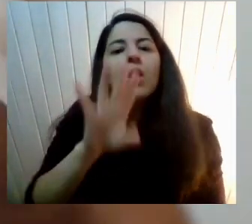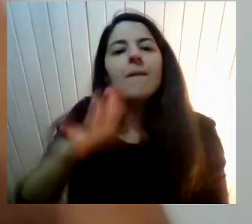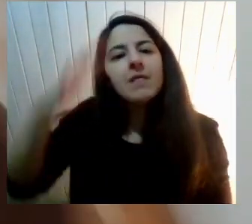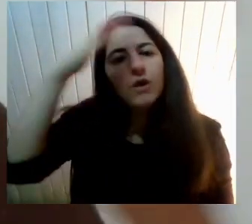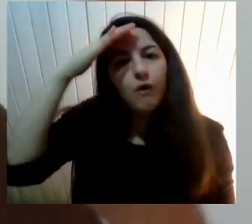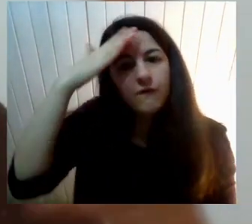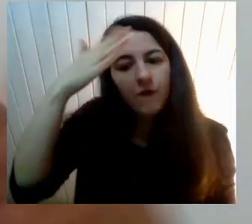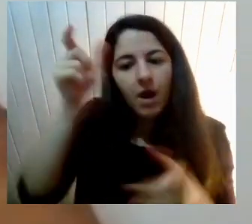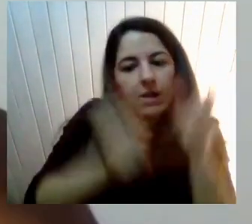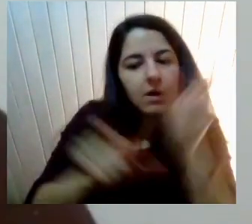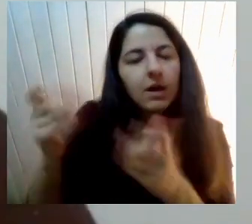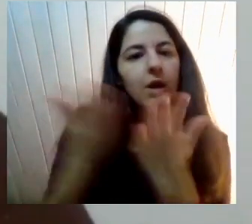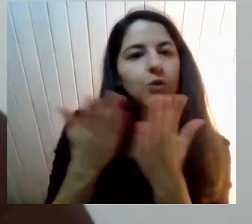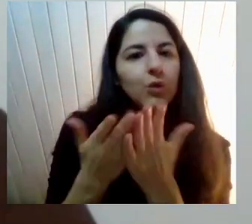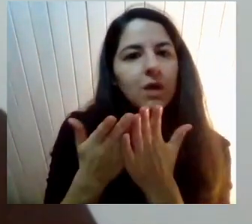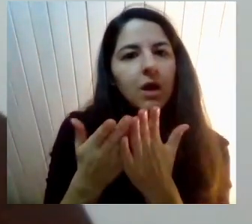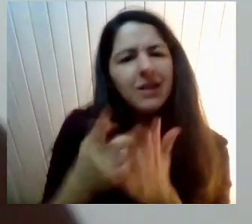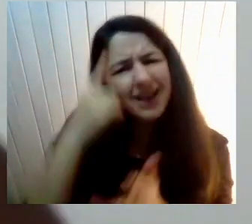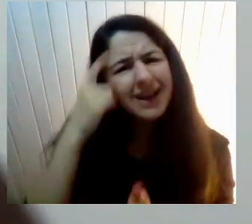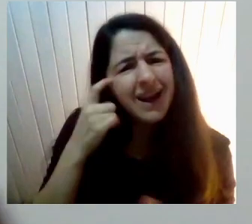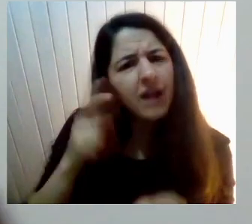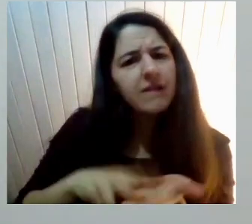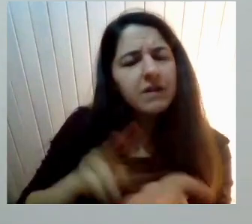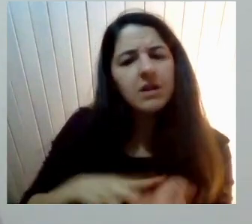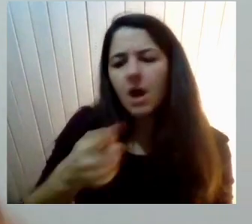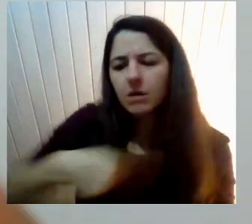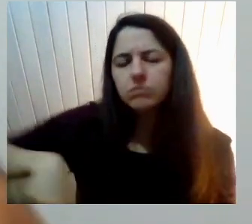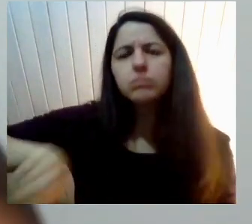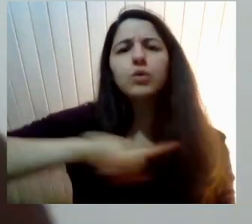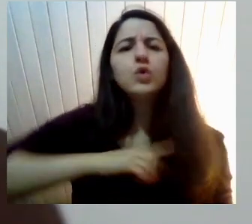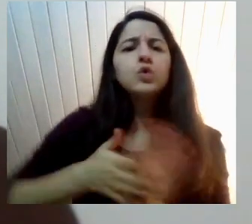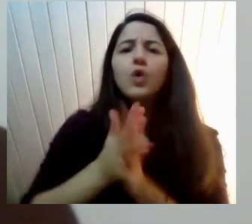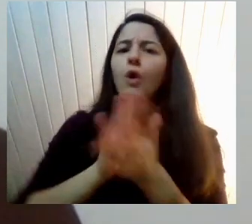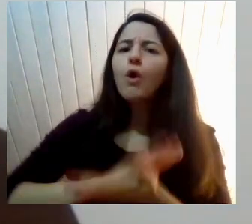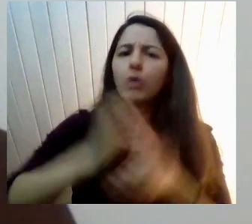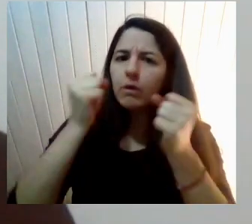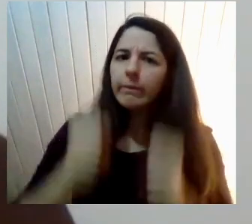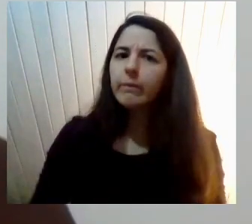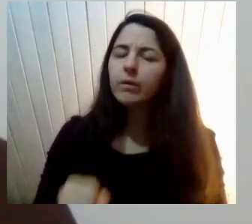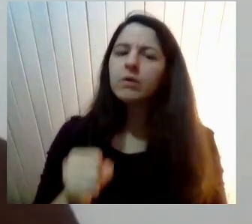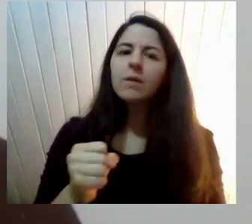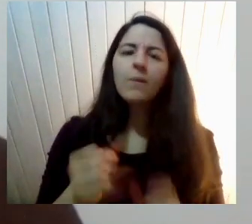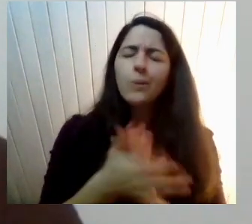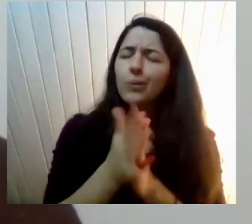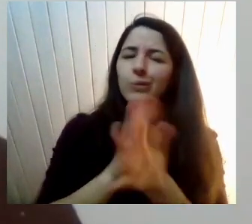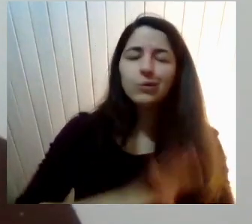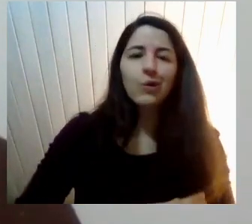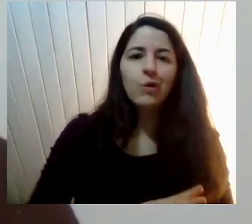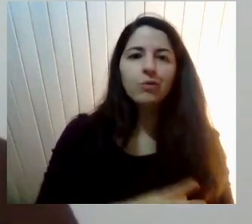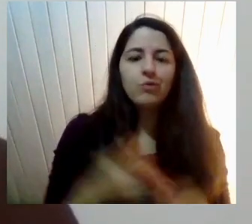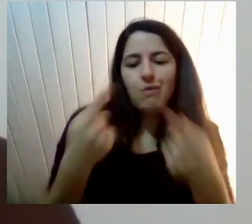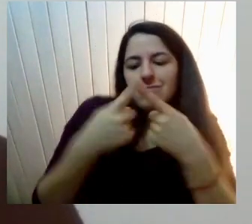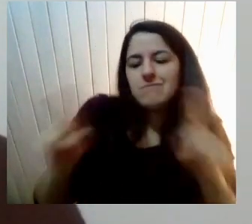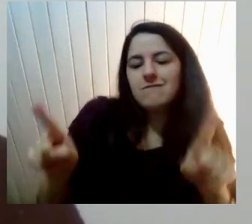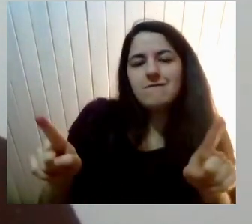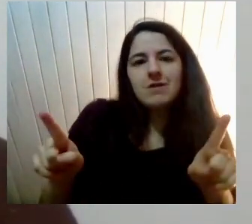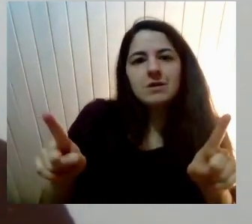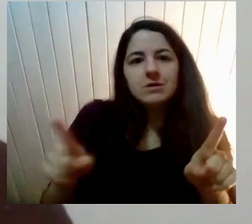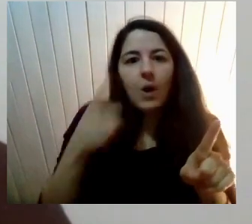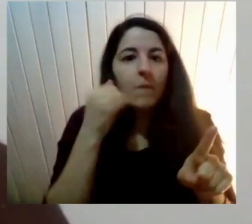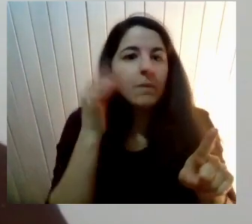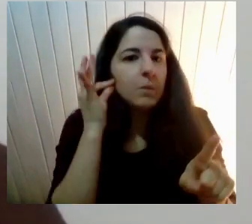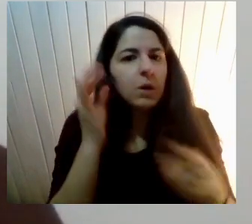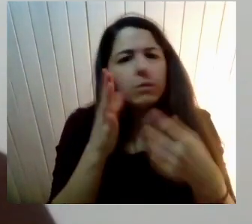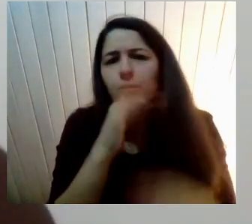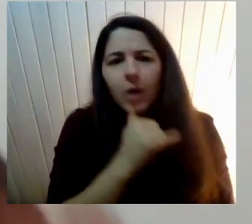capaces Para todo De alguna manera Y que no hay diferencia Entre hombres y mujeres Y que no hay discriminación Yo me acuerdo Cuando trabajé mucho En un colegio de hombres